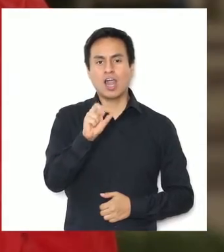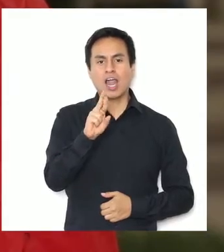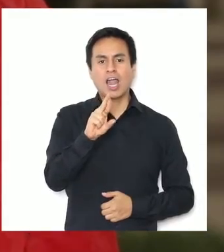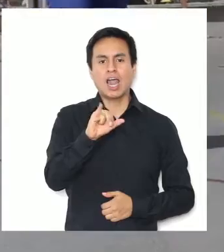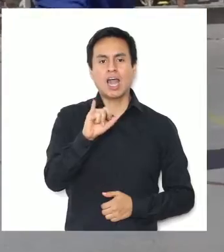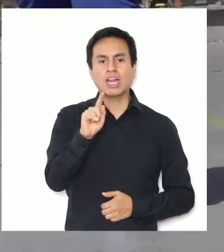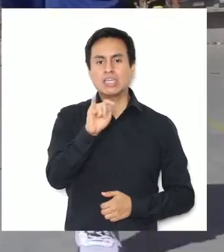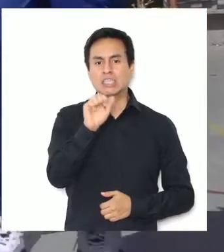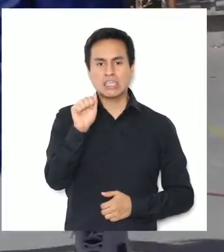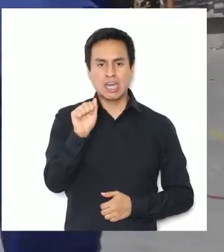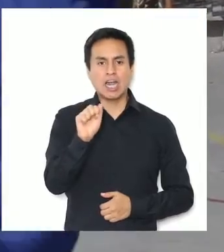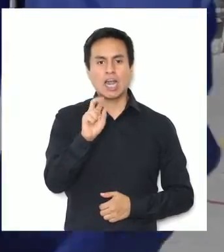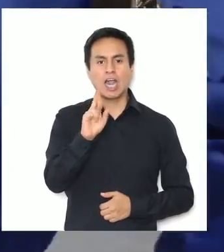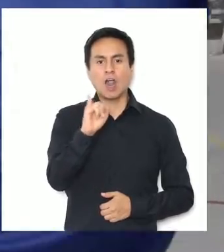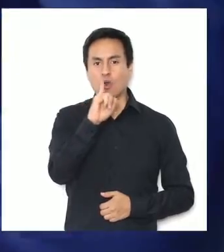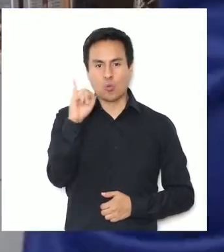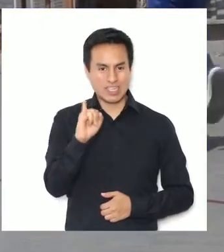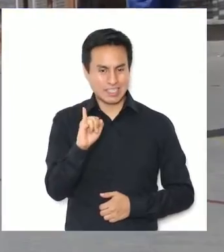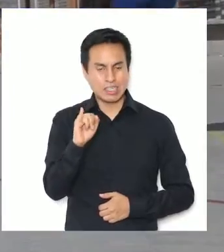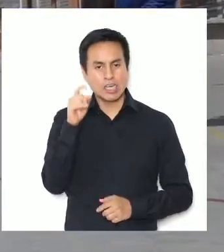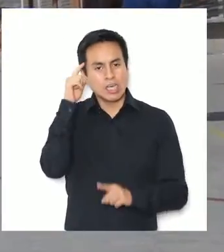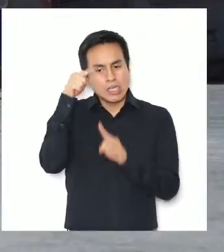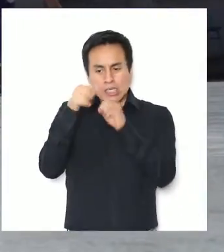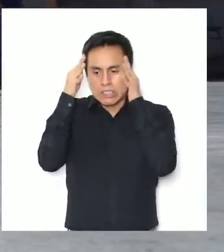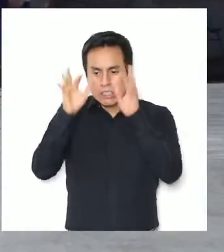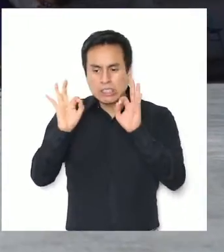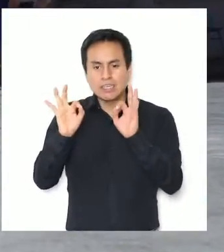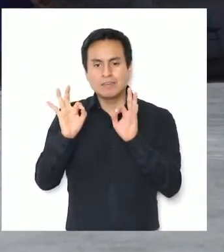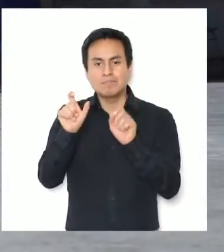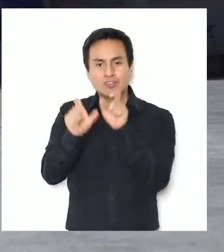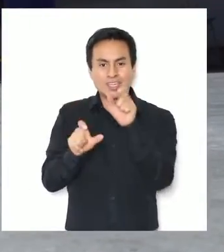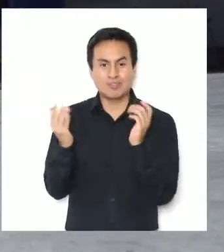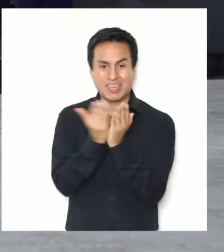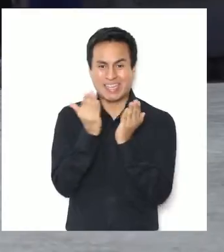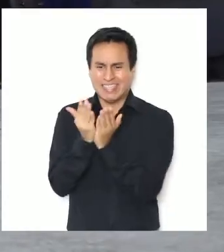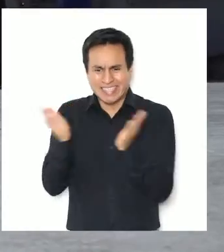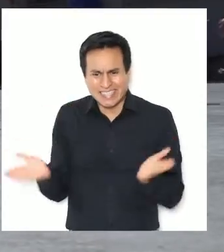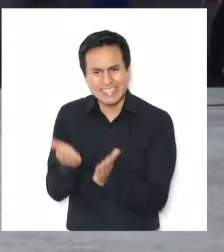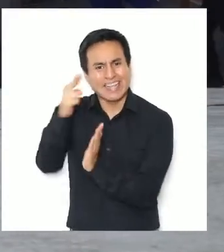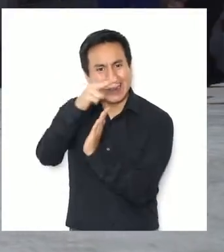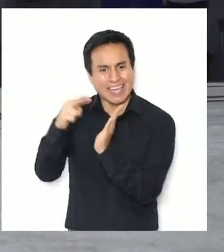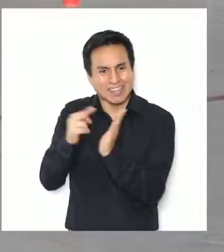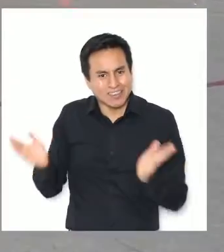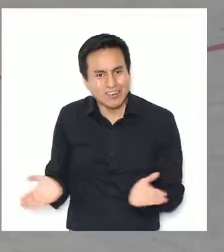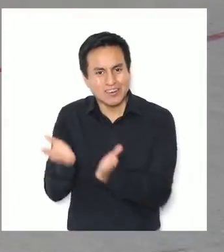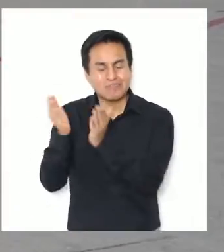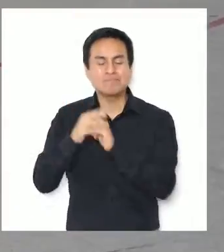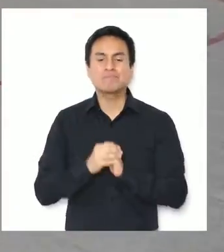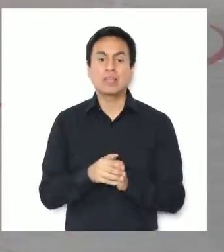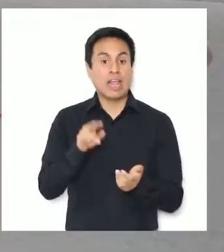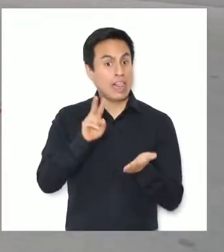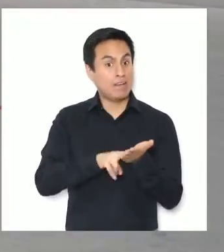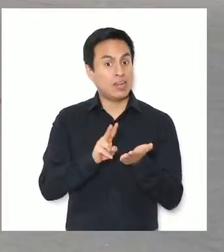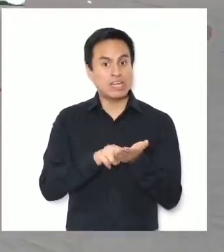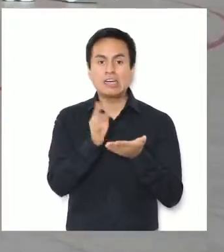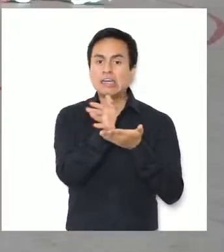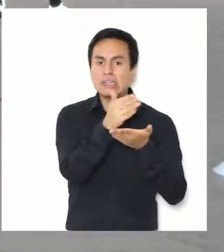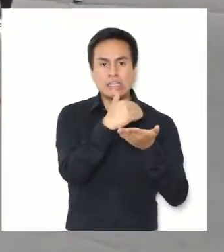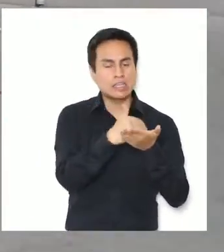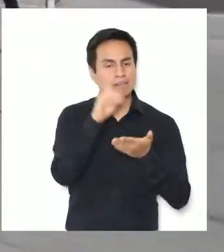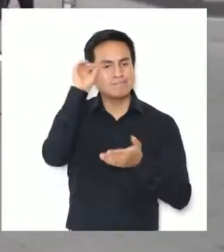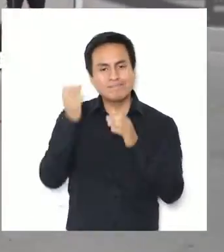Ruiz, cuyo foco principal ha sido el fomento lector en nuestros estudiantes. Ha sido la verdad una estrategia